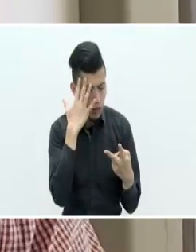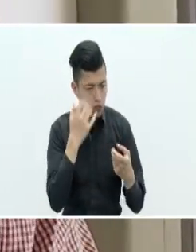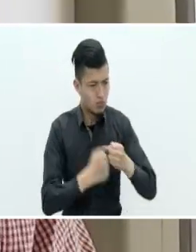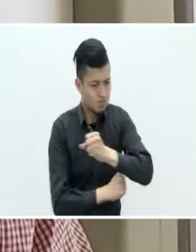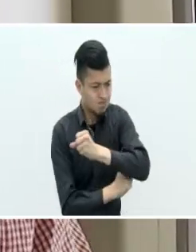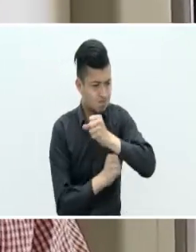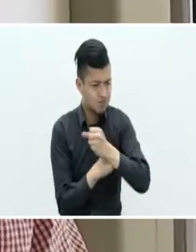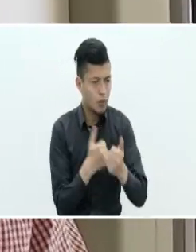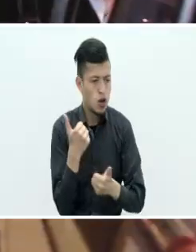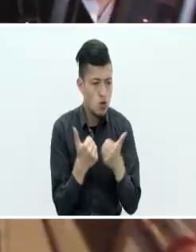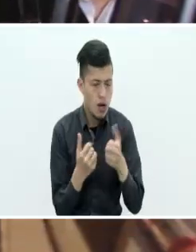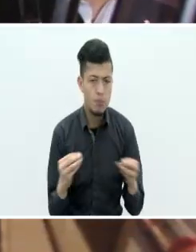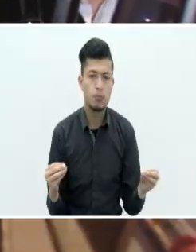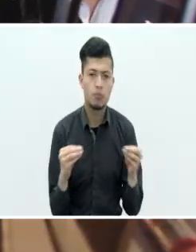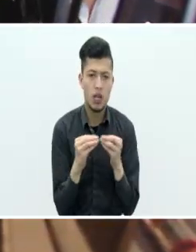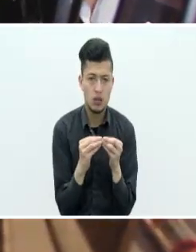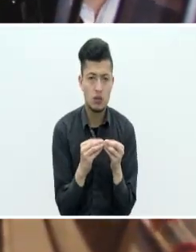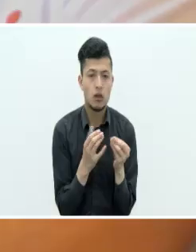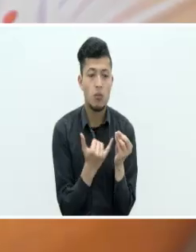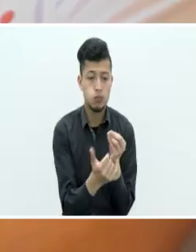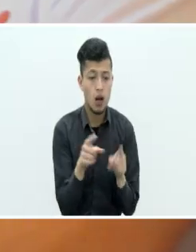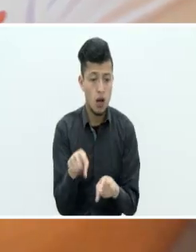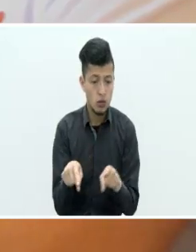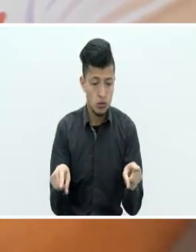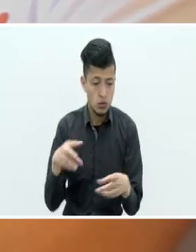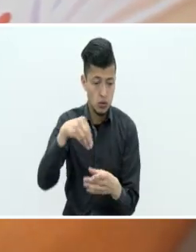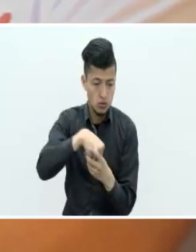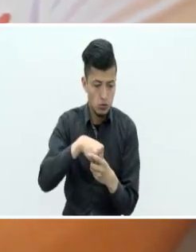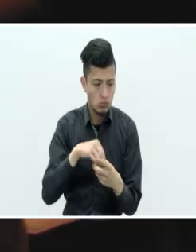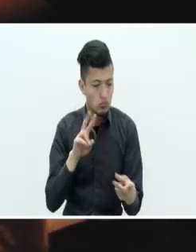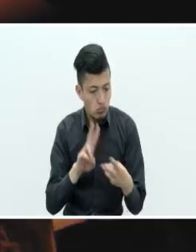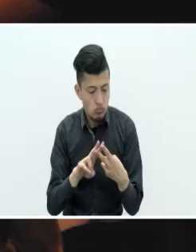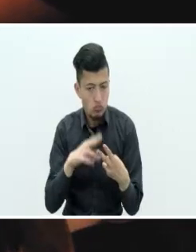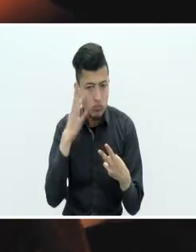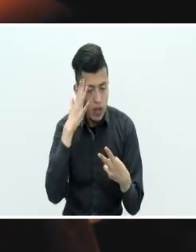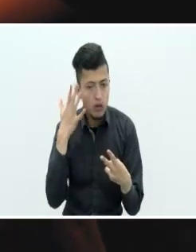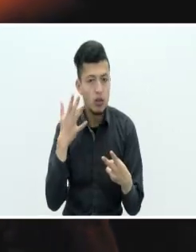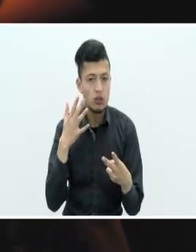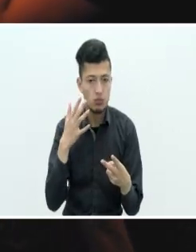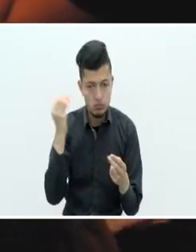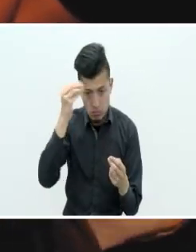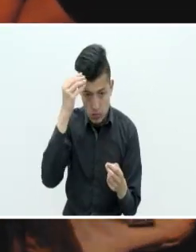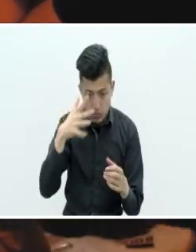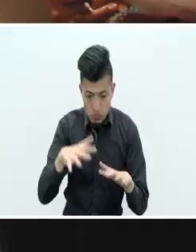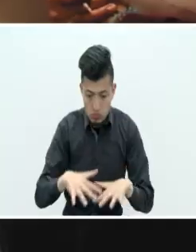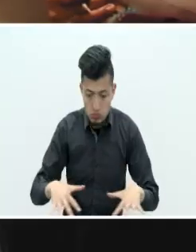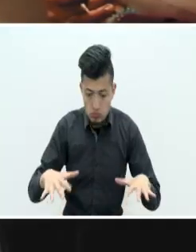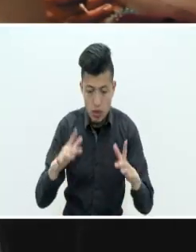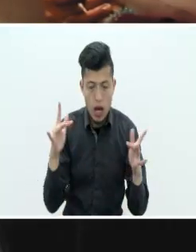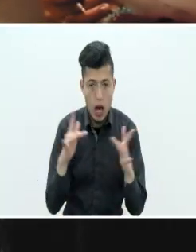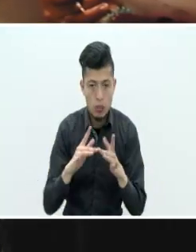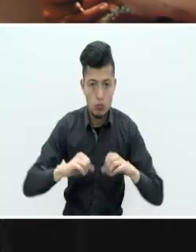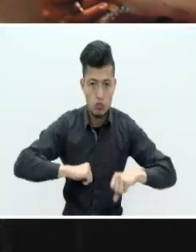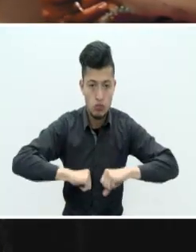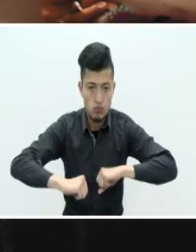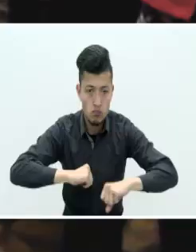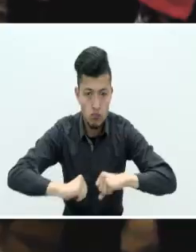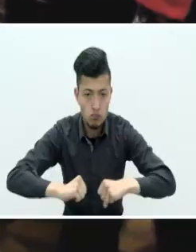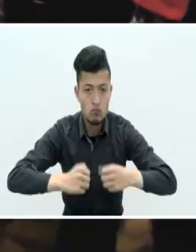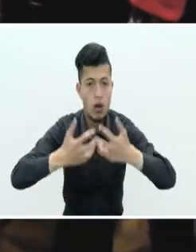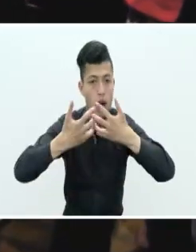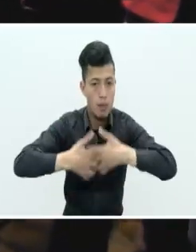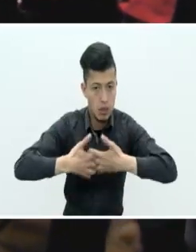y a la vez los aprendices vayan conociendo esa dinámica y esas necesidades que tienen los empresarios de personas idóneas para sus empresas.